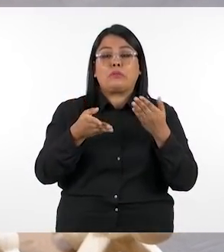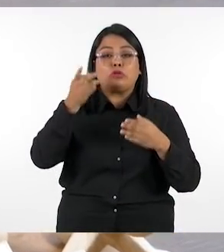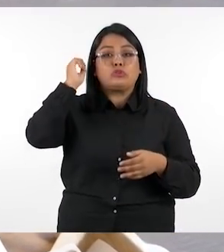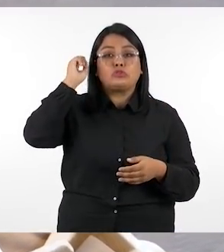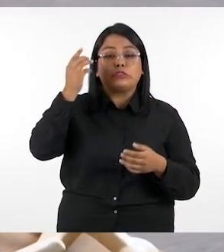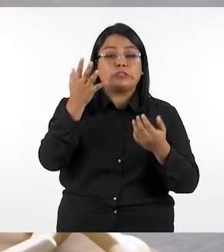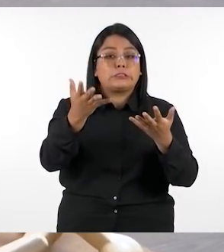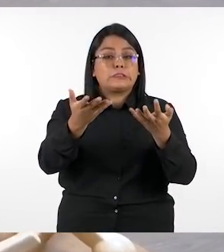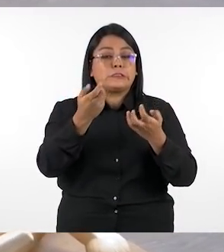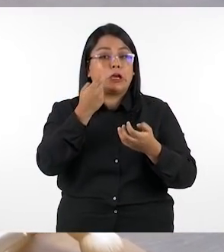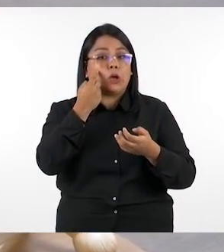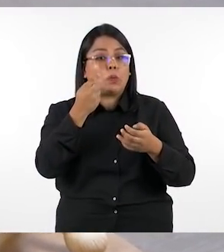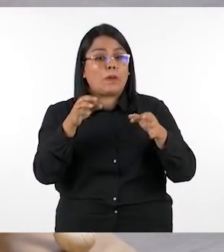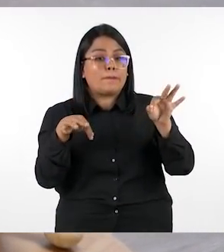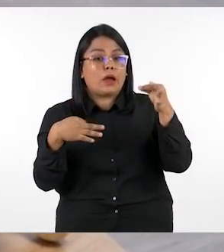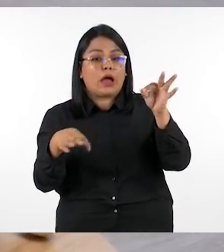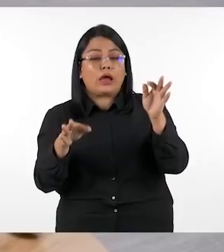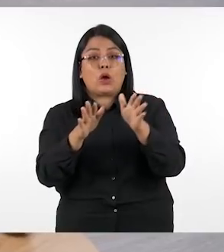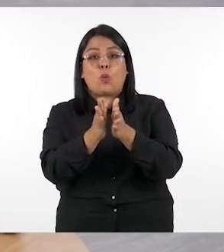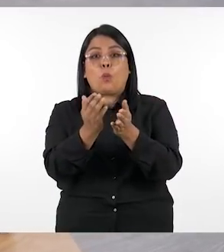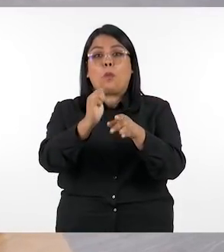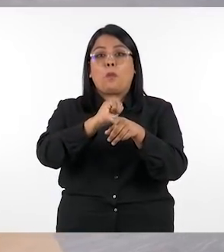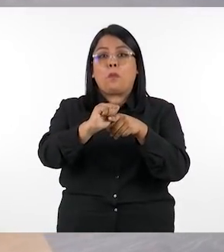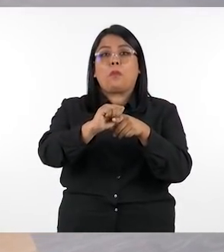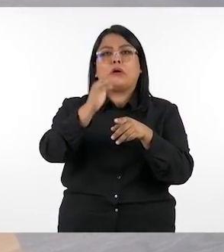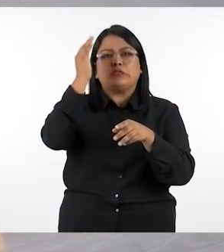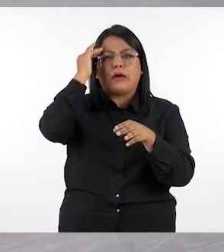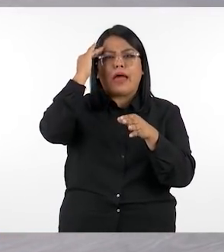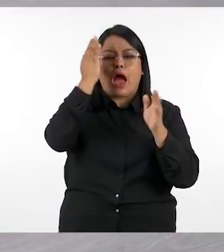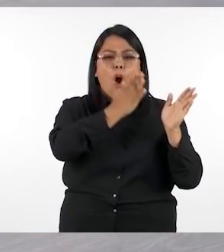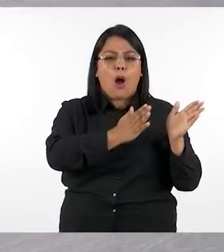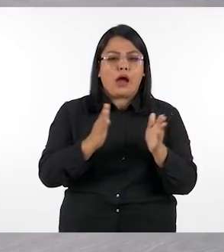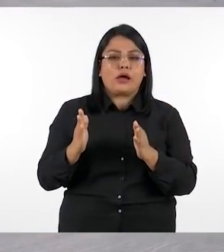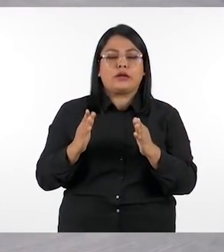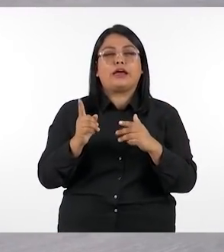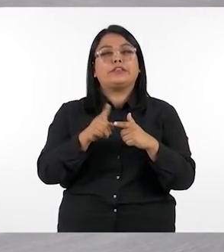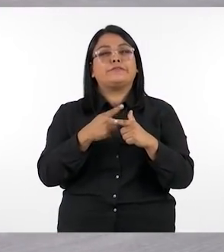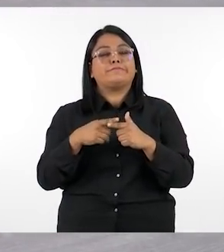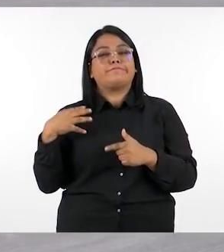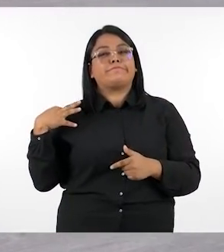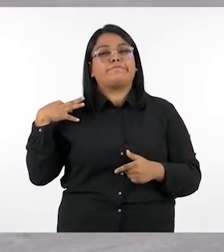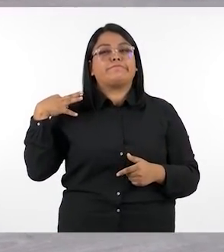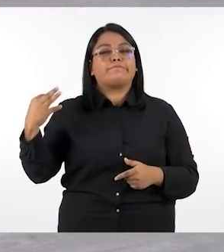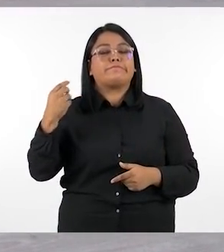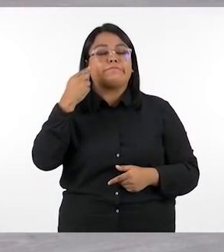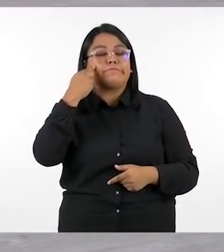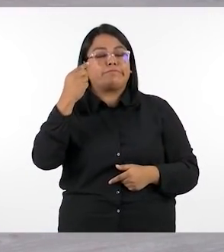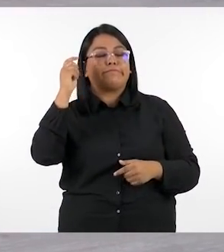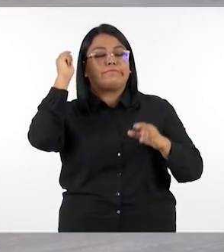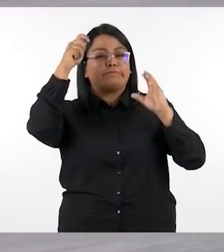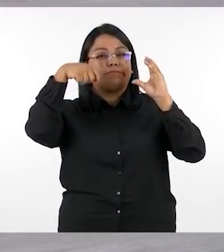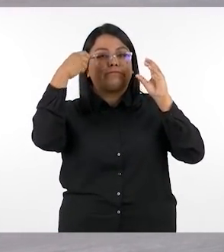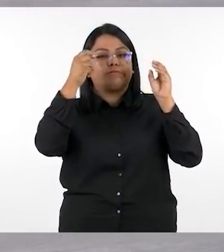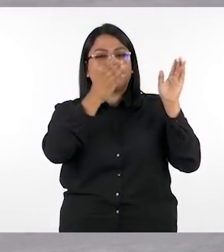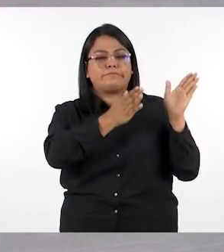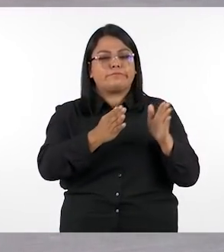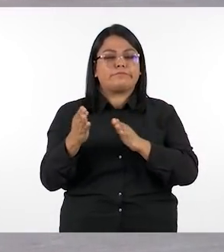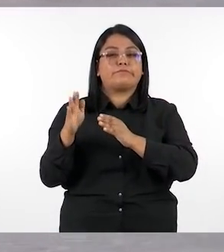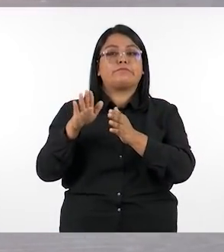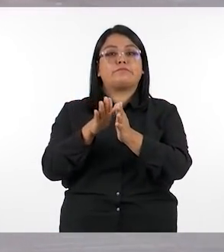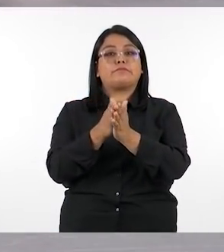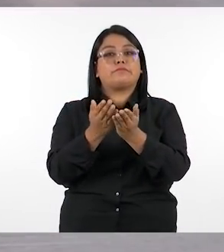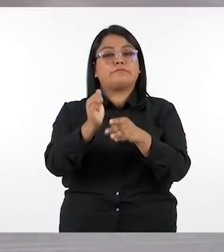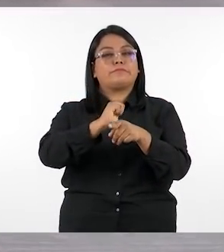una página del cuaderno de ejercicio y saber cómo está estructurado entonces les invitamos a que vean cómo se estructura el